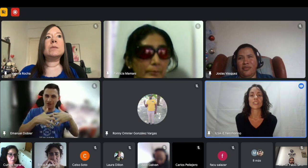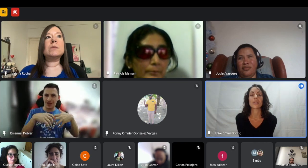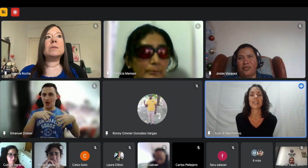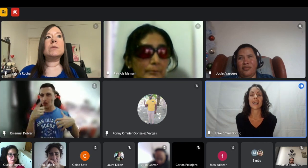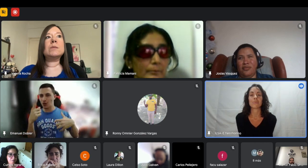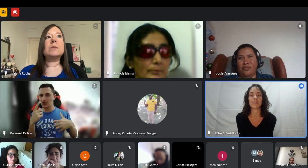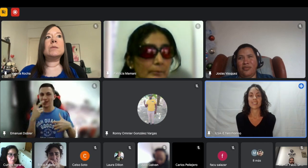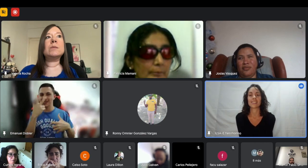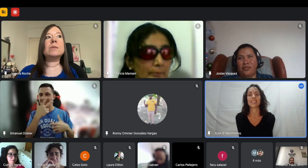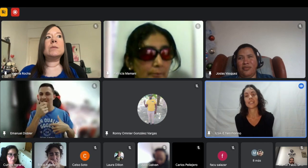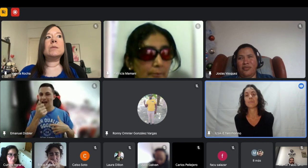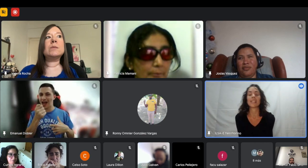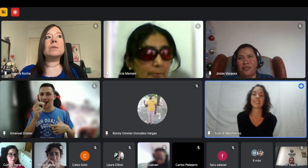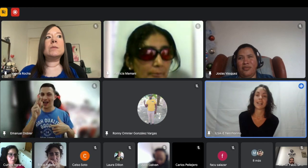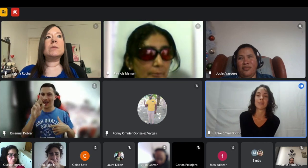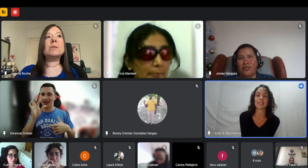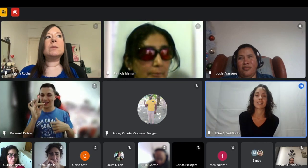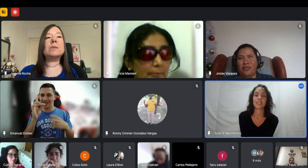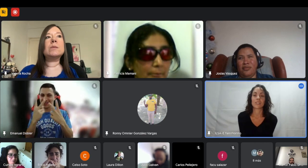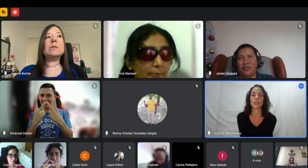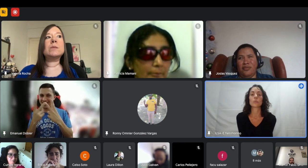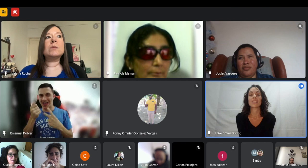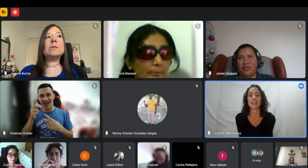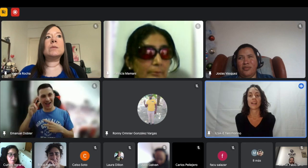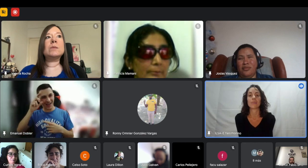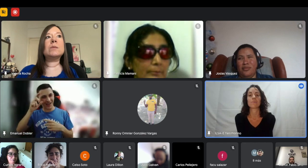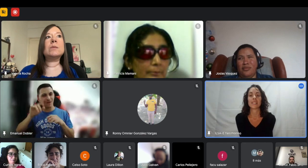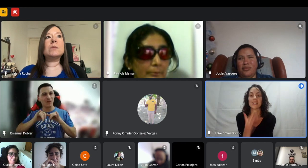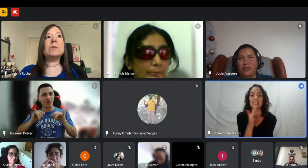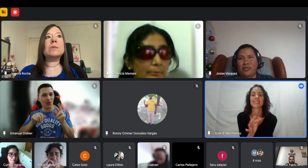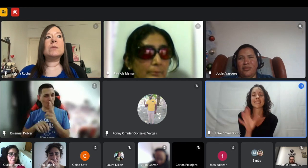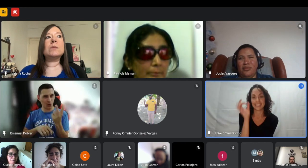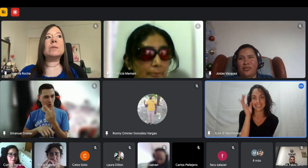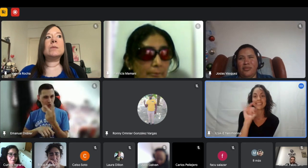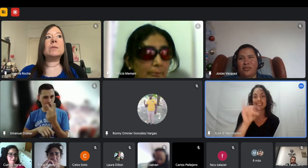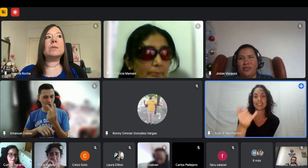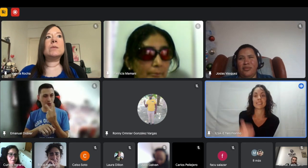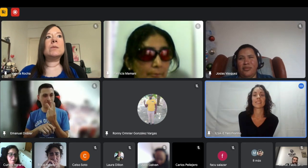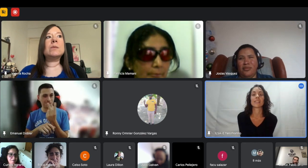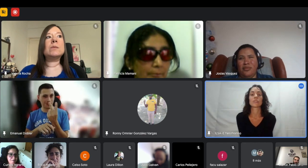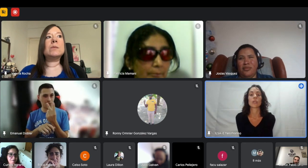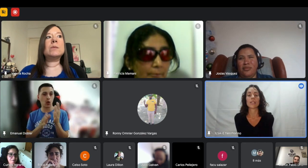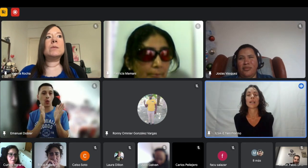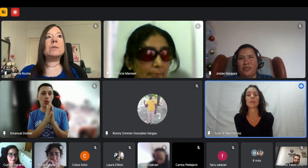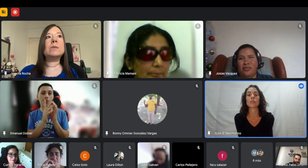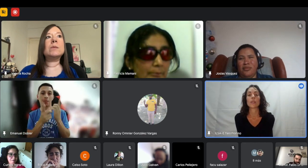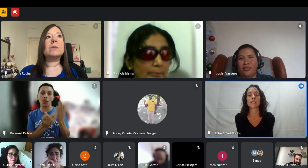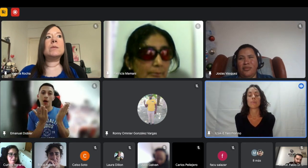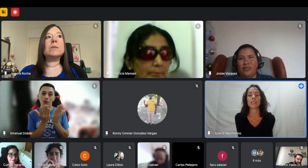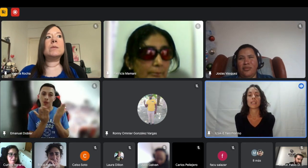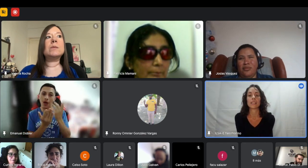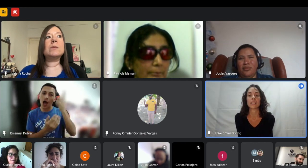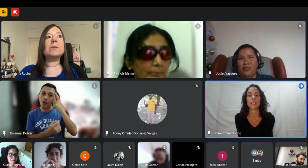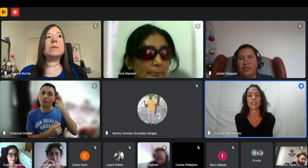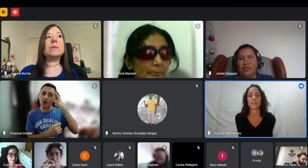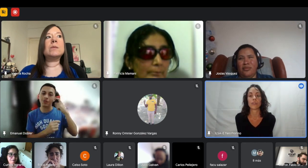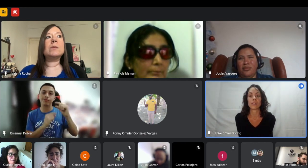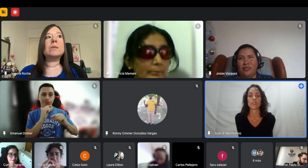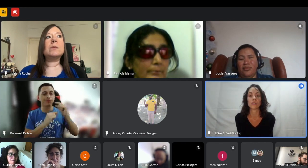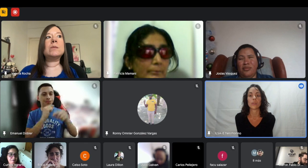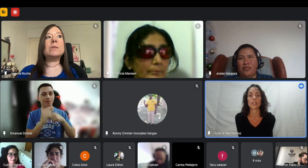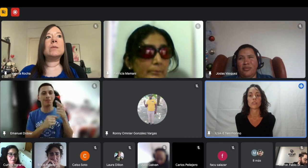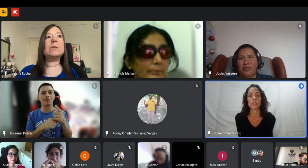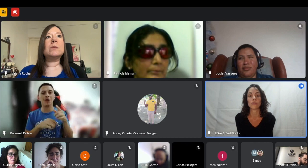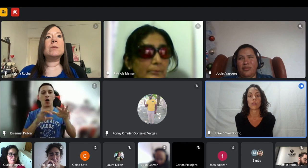y sobre hardware sistema y hardware software y hardware perdón sí software y hardware sobre esas materias tenía tenía